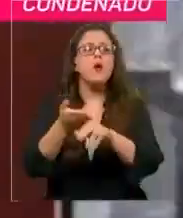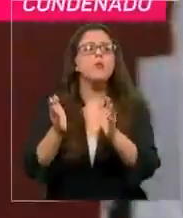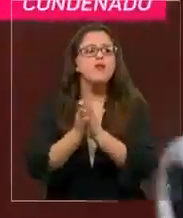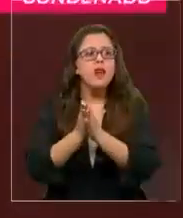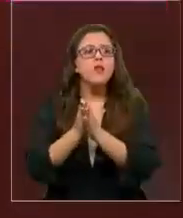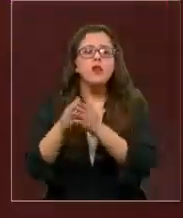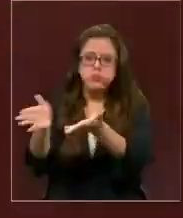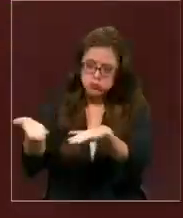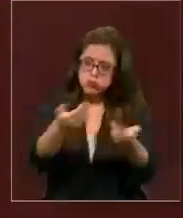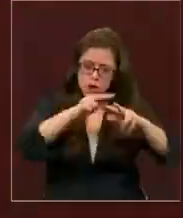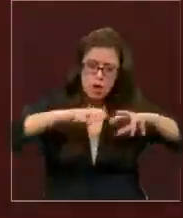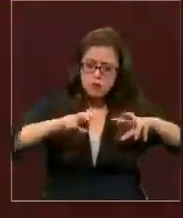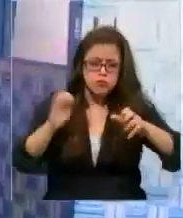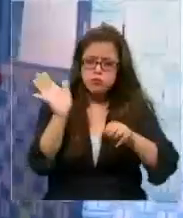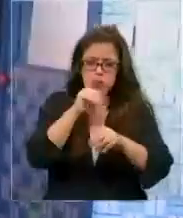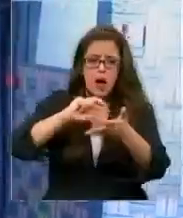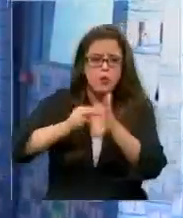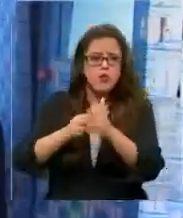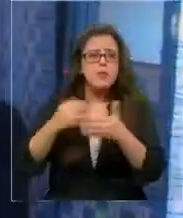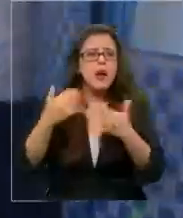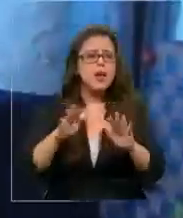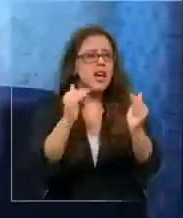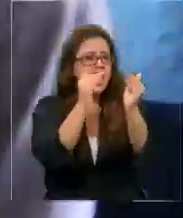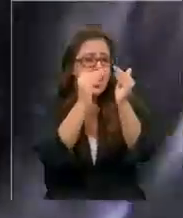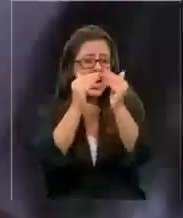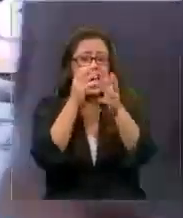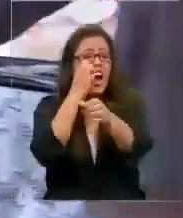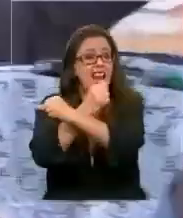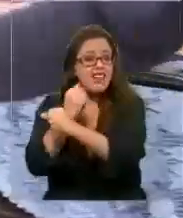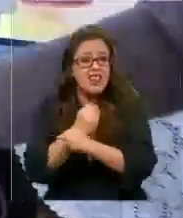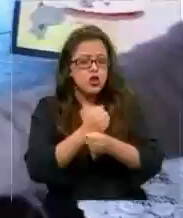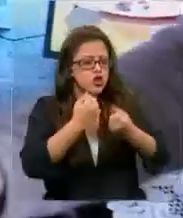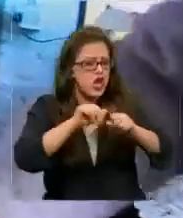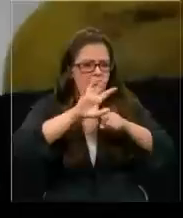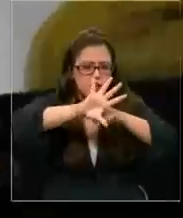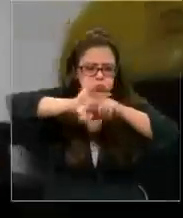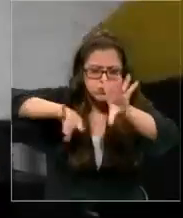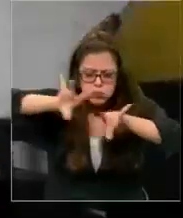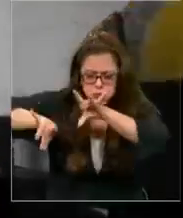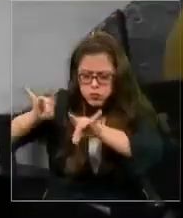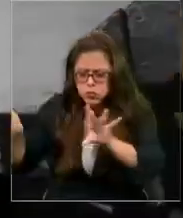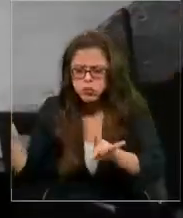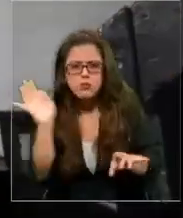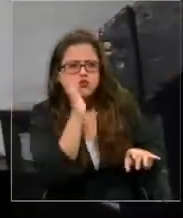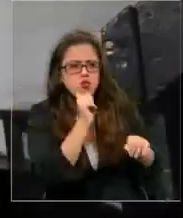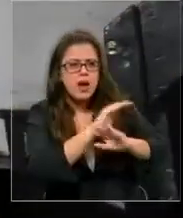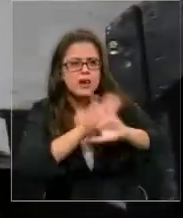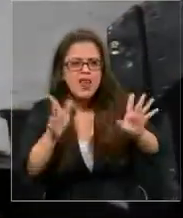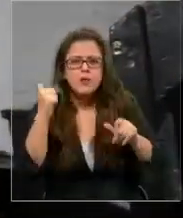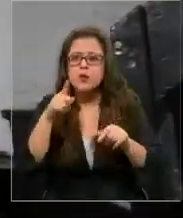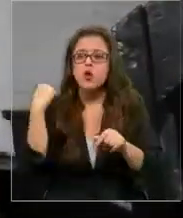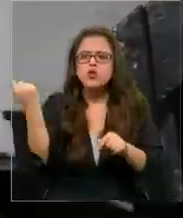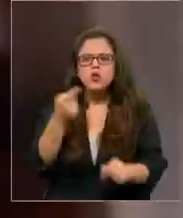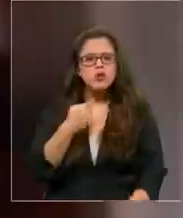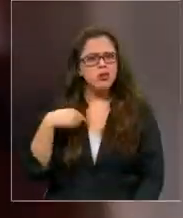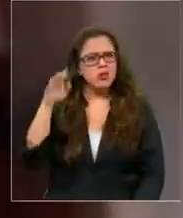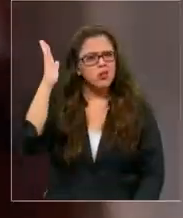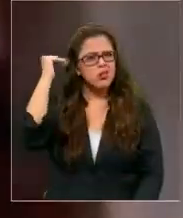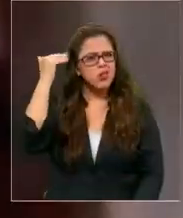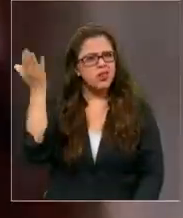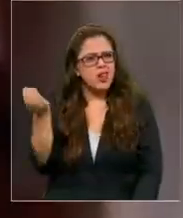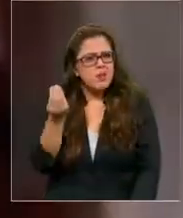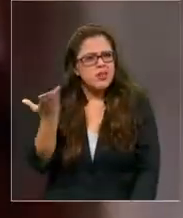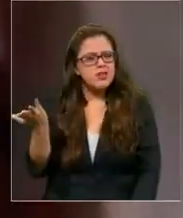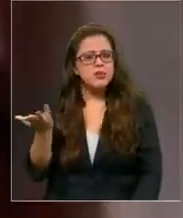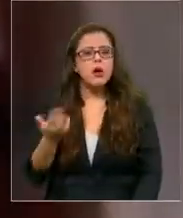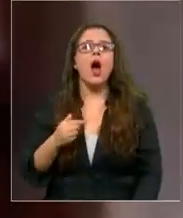favor revisaran. Carabineros dio vuelta a todo, todo, todo, no encontró nada. En ese momento no nos explicábamos qué es lo que estaba pasando, ¿me entiendes? Me